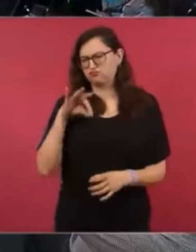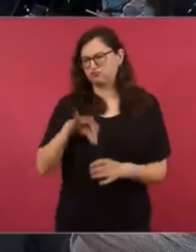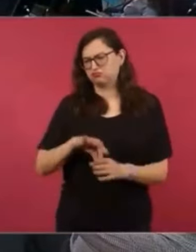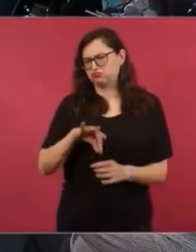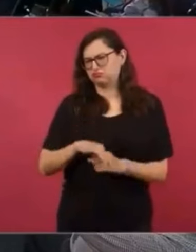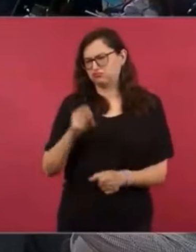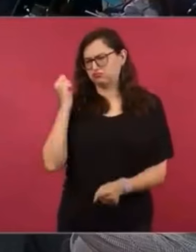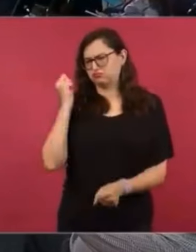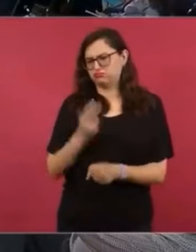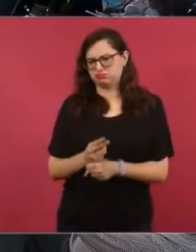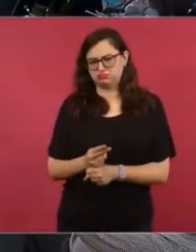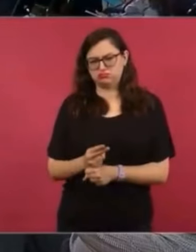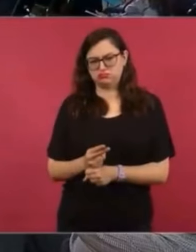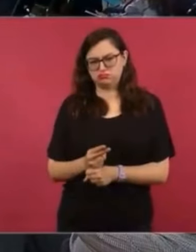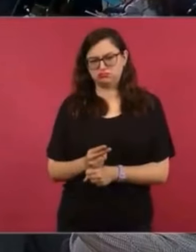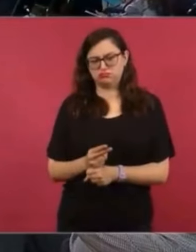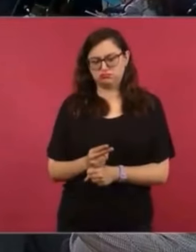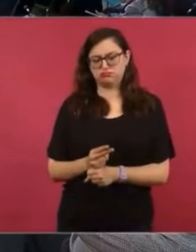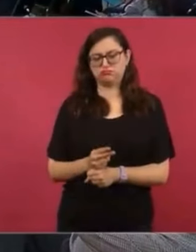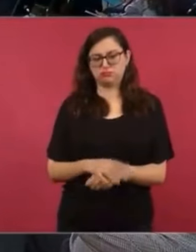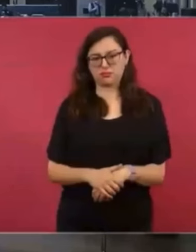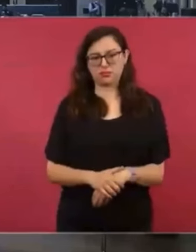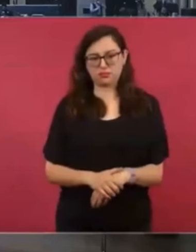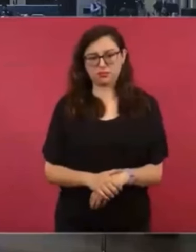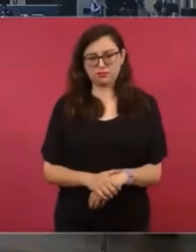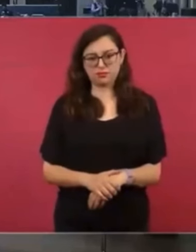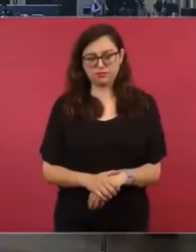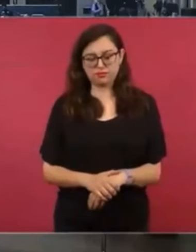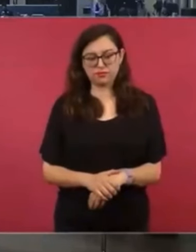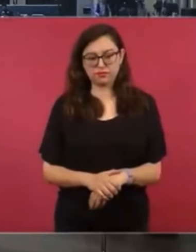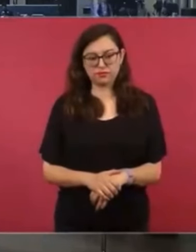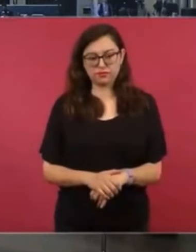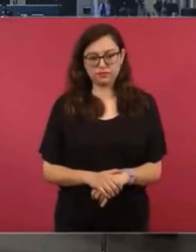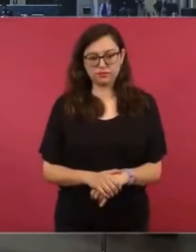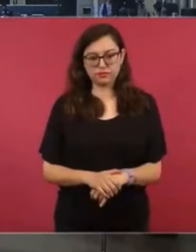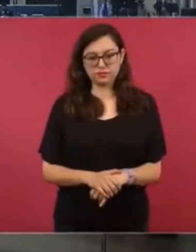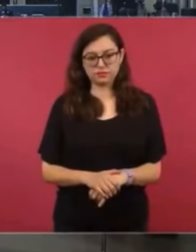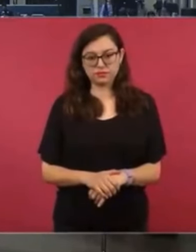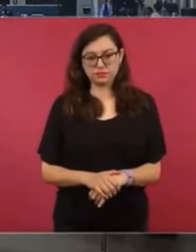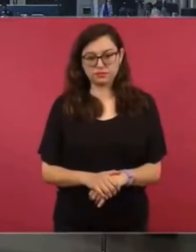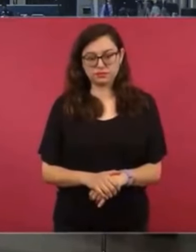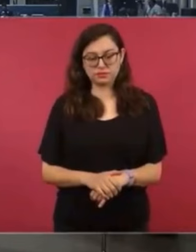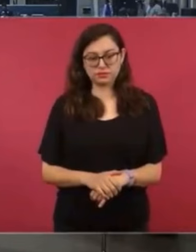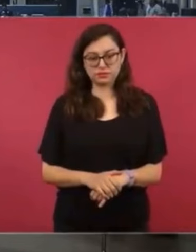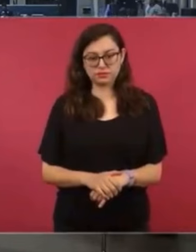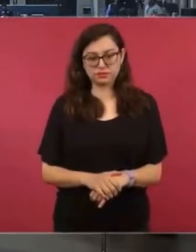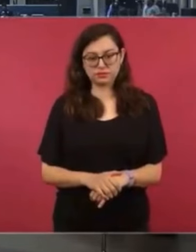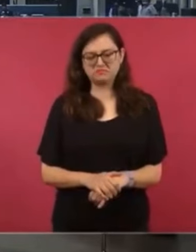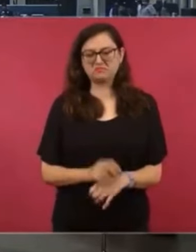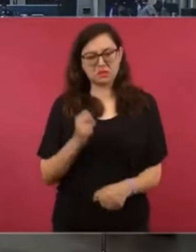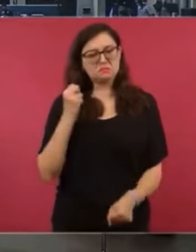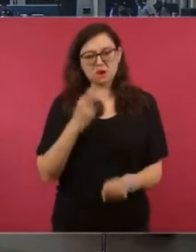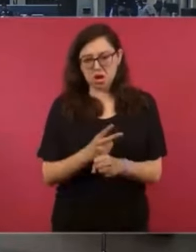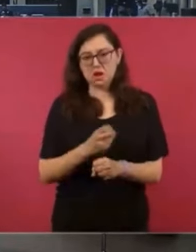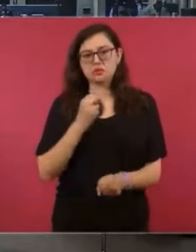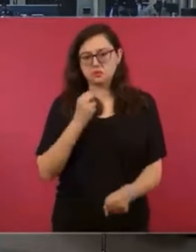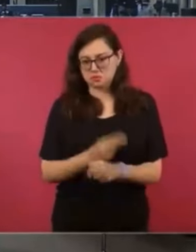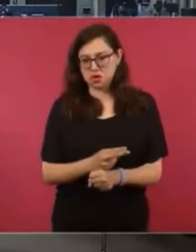sé todavía, pero sí, temprano.